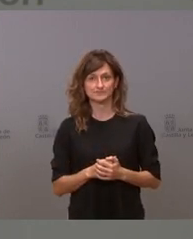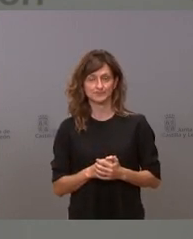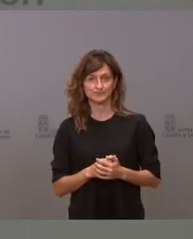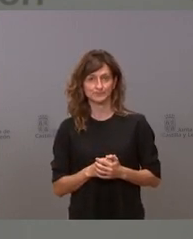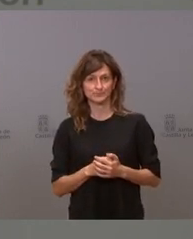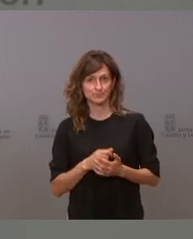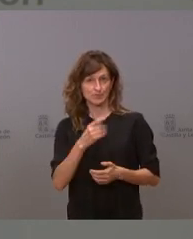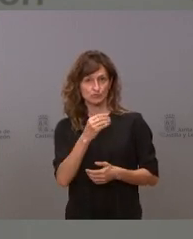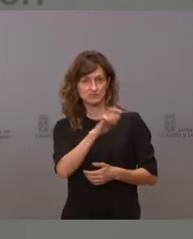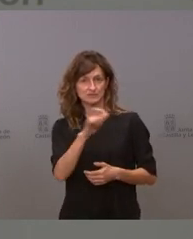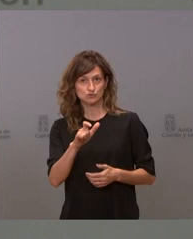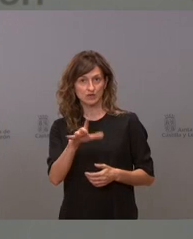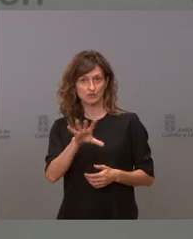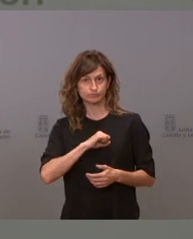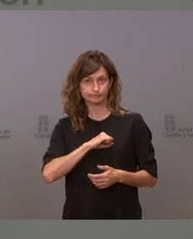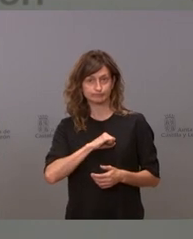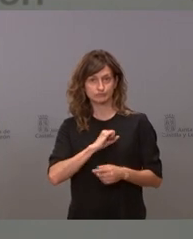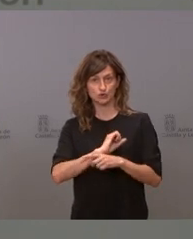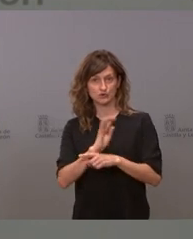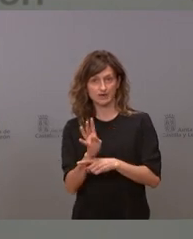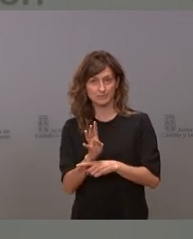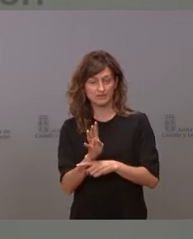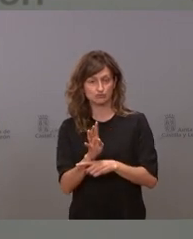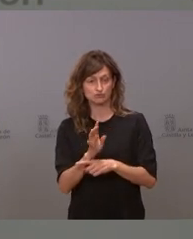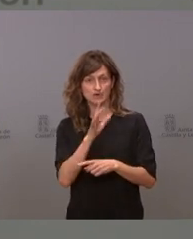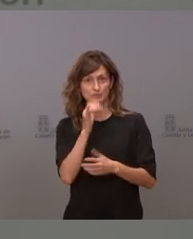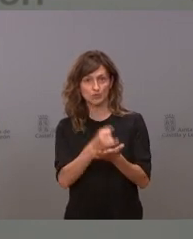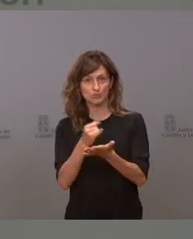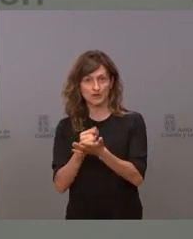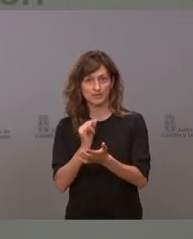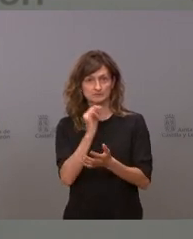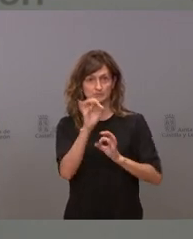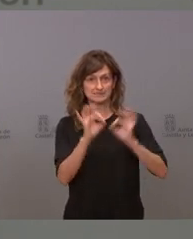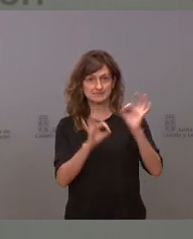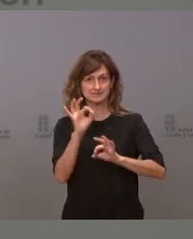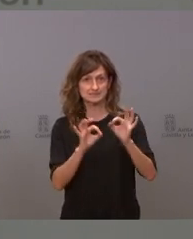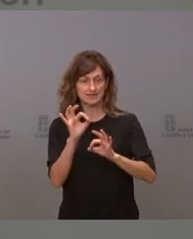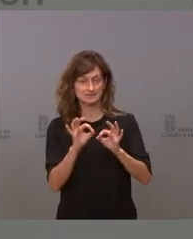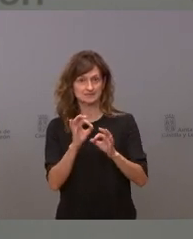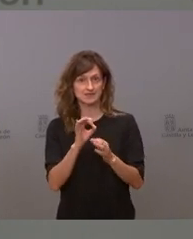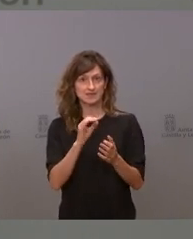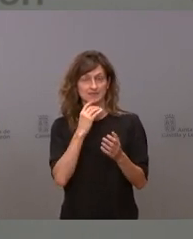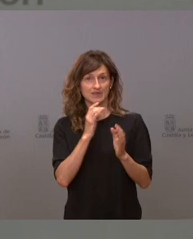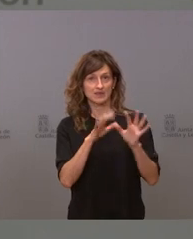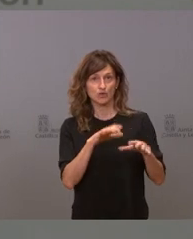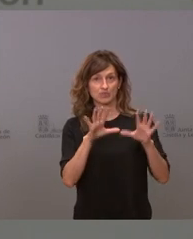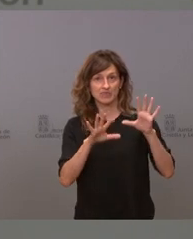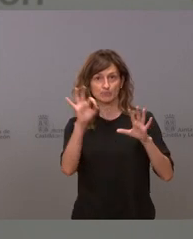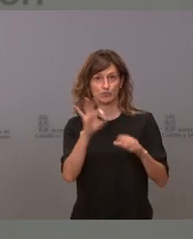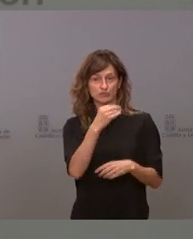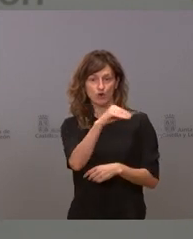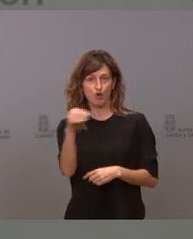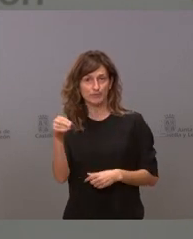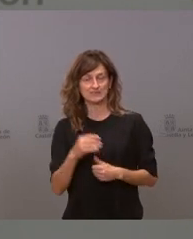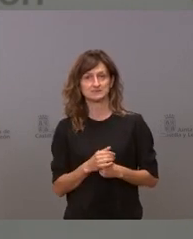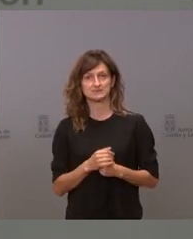que se han infectado que se van a infectar estamos hablando de cribados con unas tasas de prevalencia en León del 10% entre los jóvenes eso es una